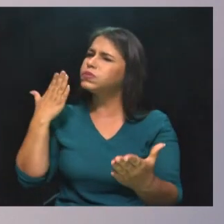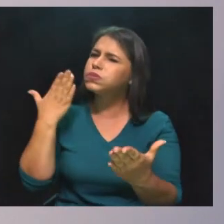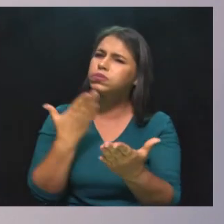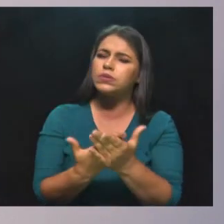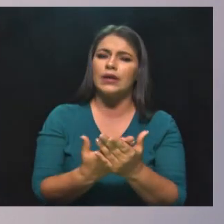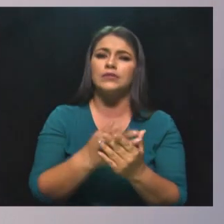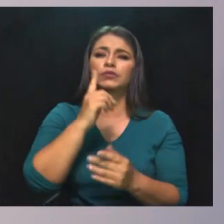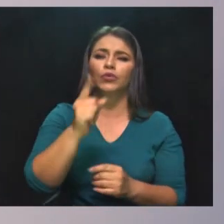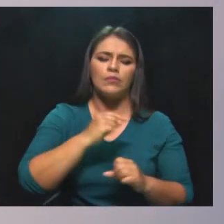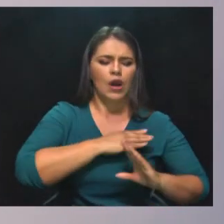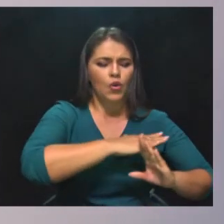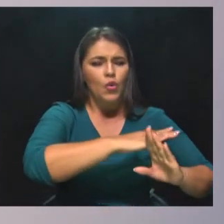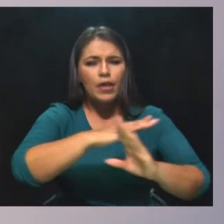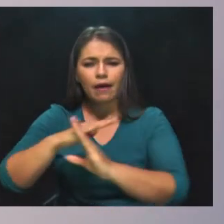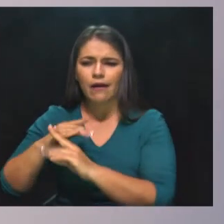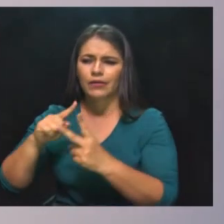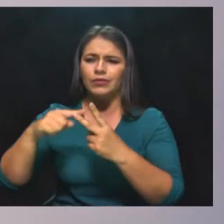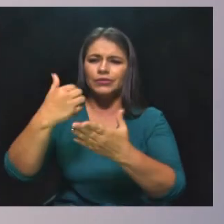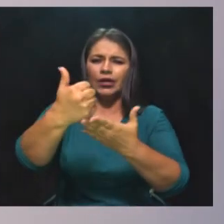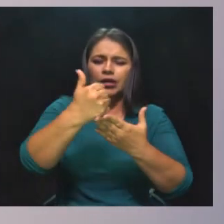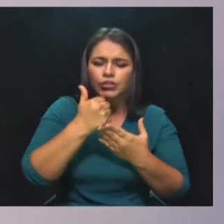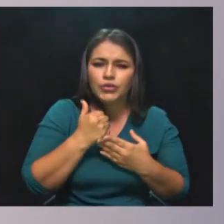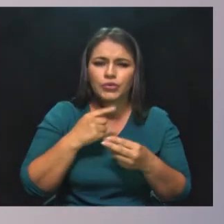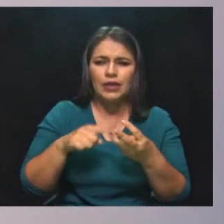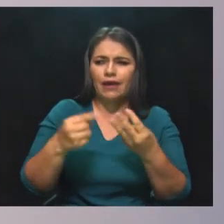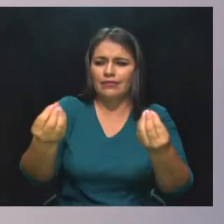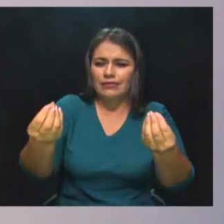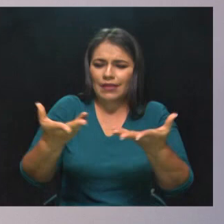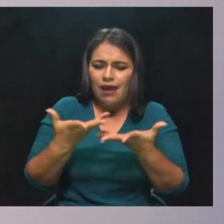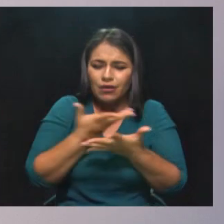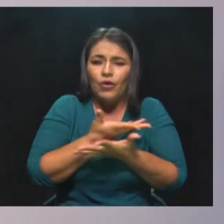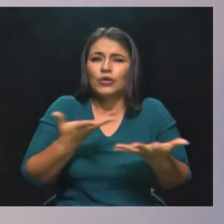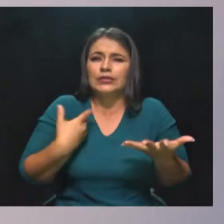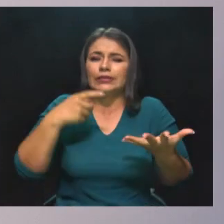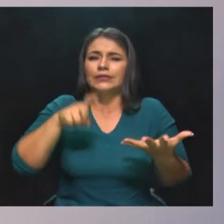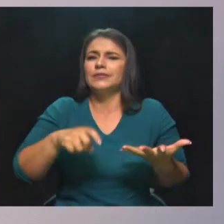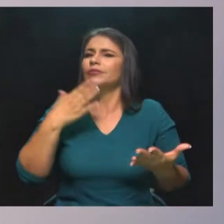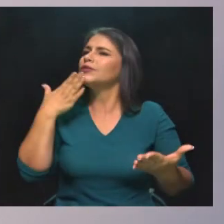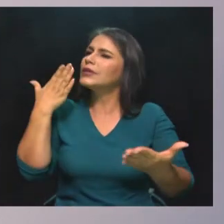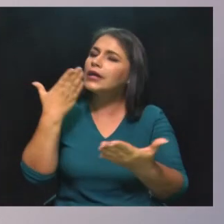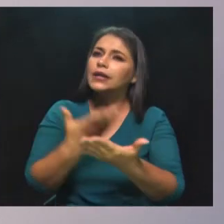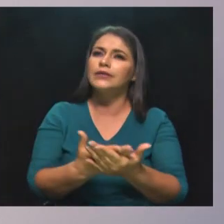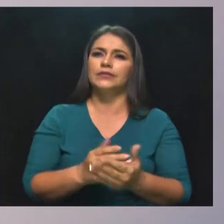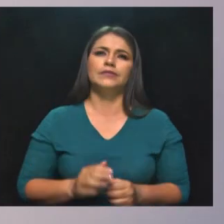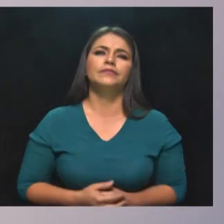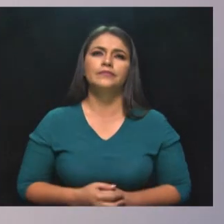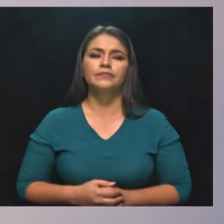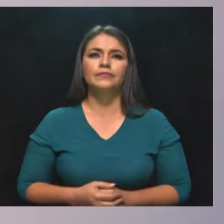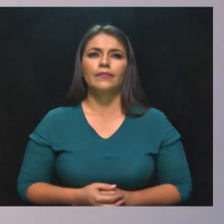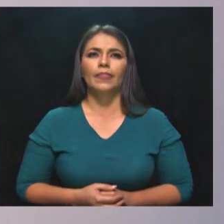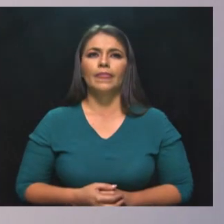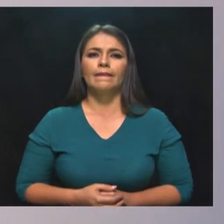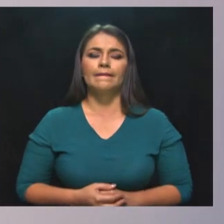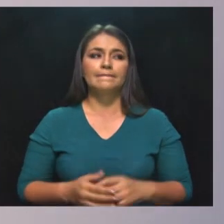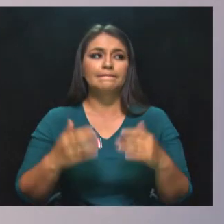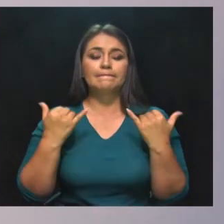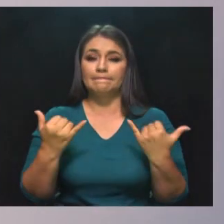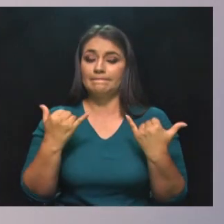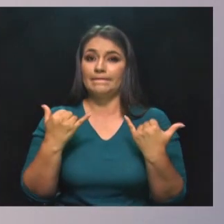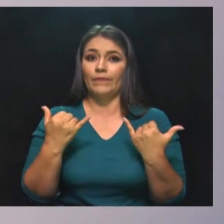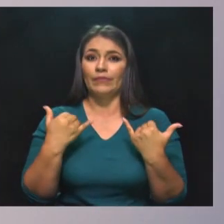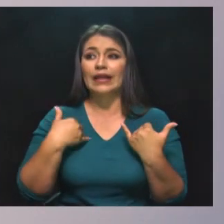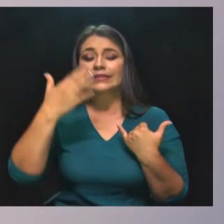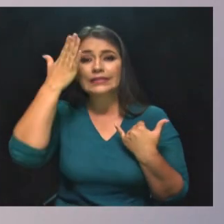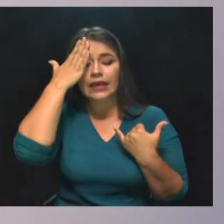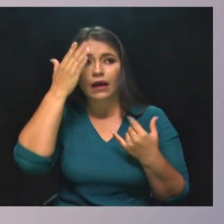protegernos, cuidarnos, proveernos a todos. Pero, aun cuando es